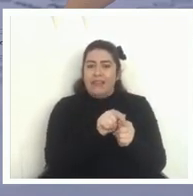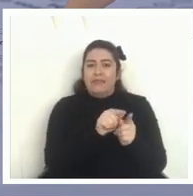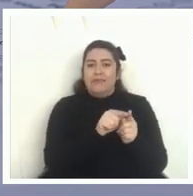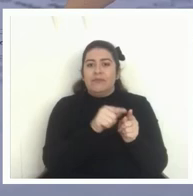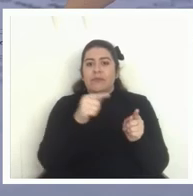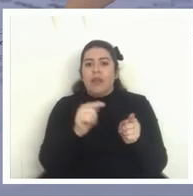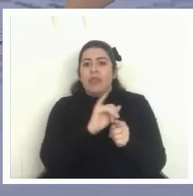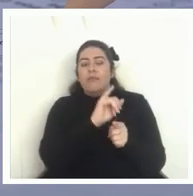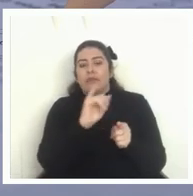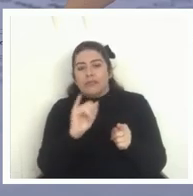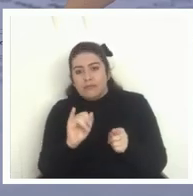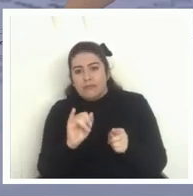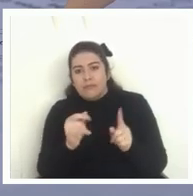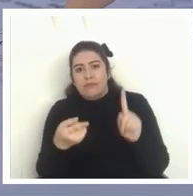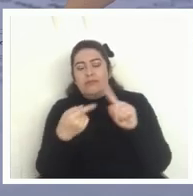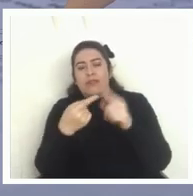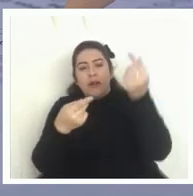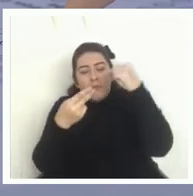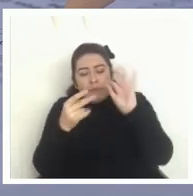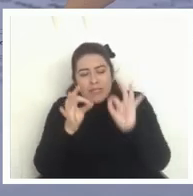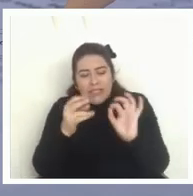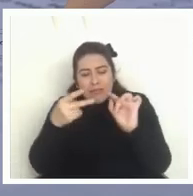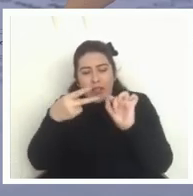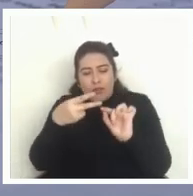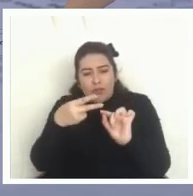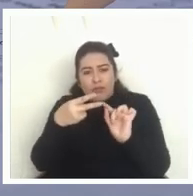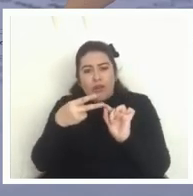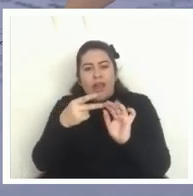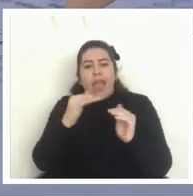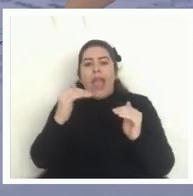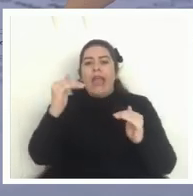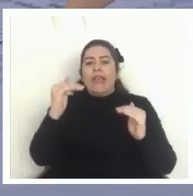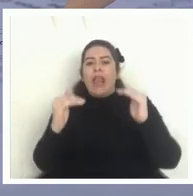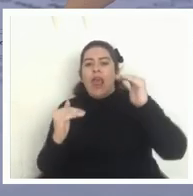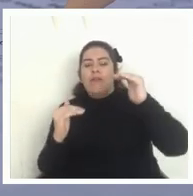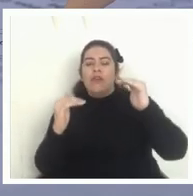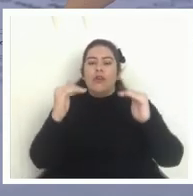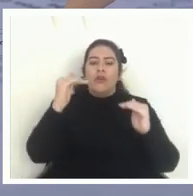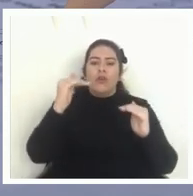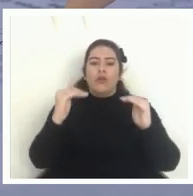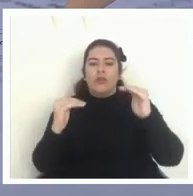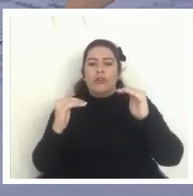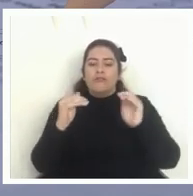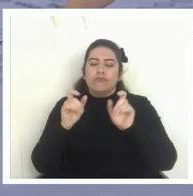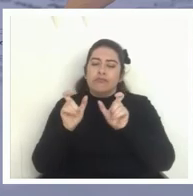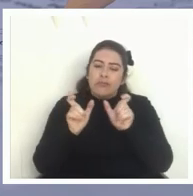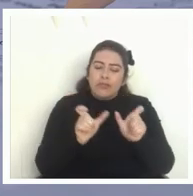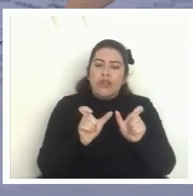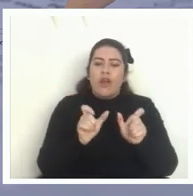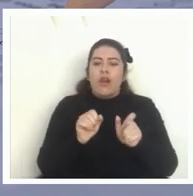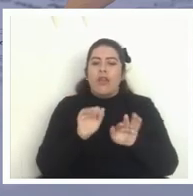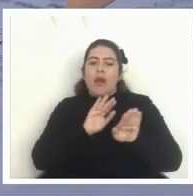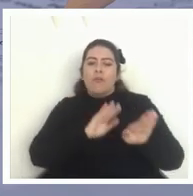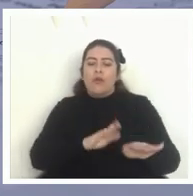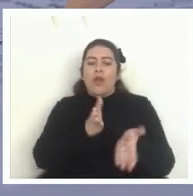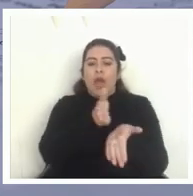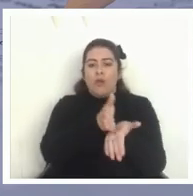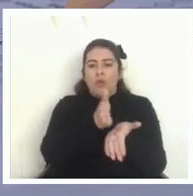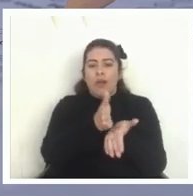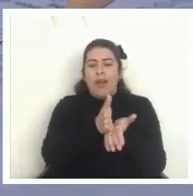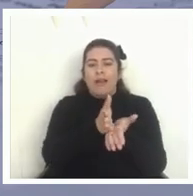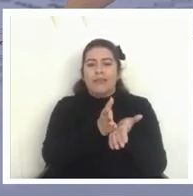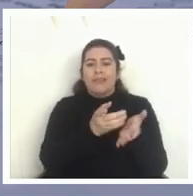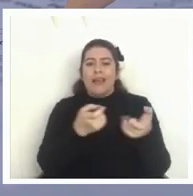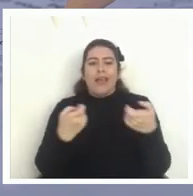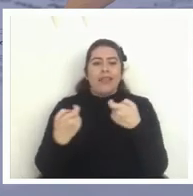luego más específicamente cuál es el correcto equilibrio entre represión y apoyo a las escuelas y obviamente estas discusiones hoy día son